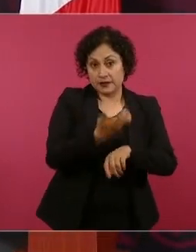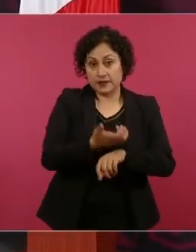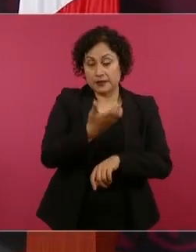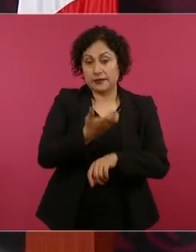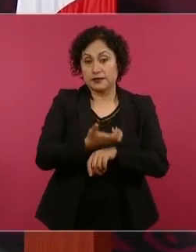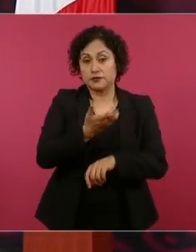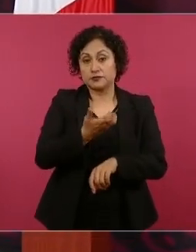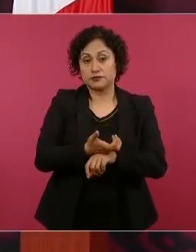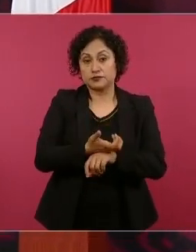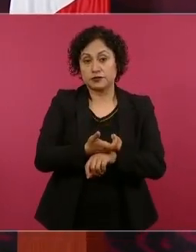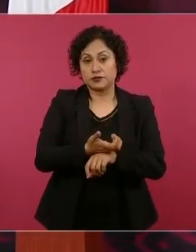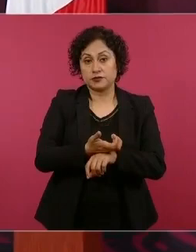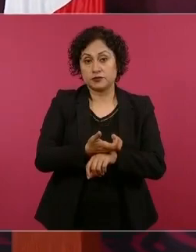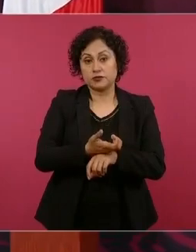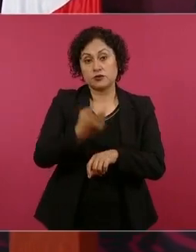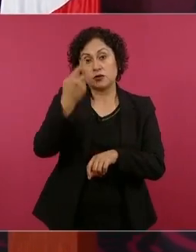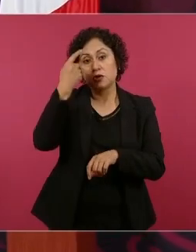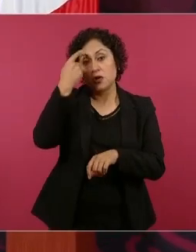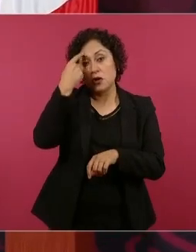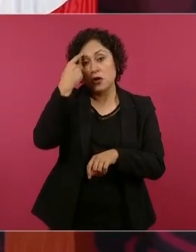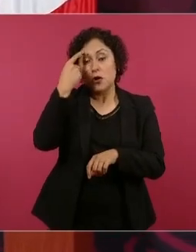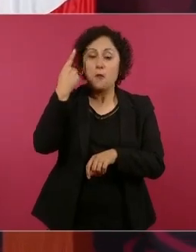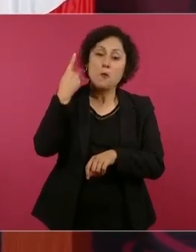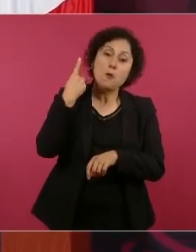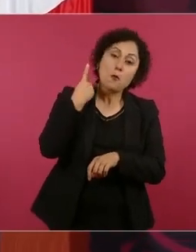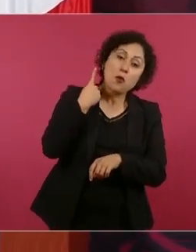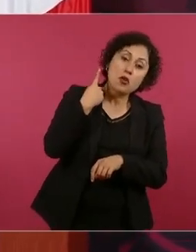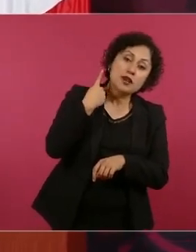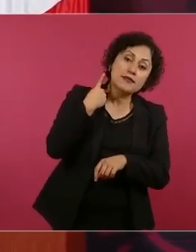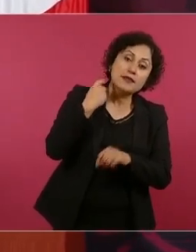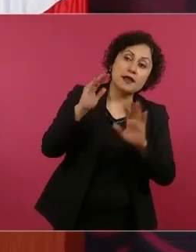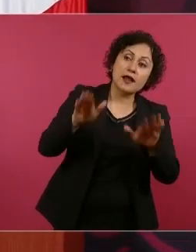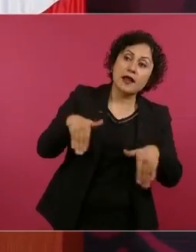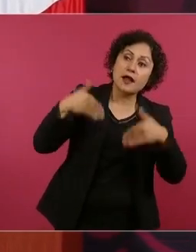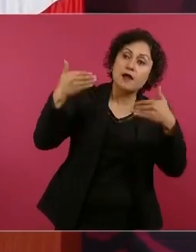terminan de cambiar su política exterior